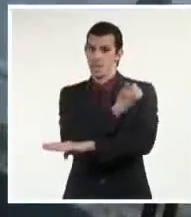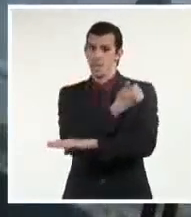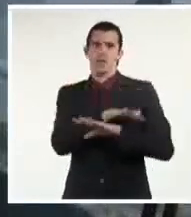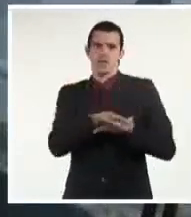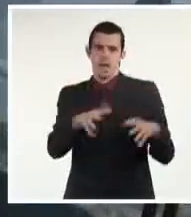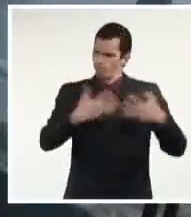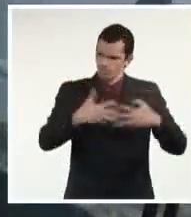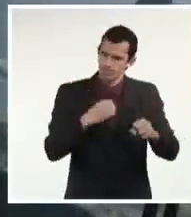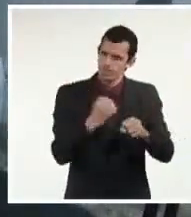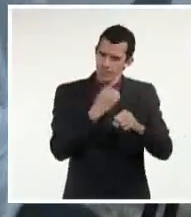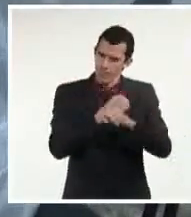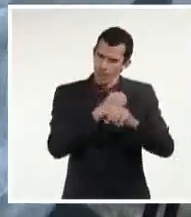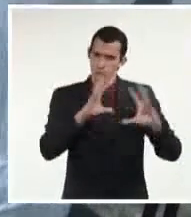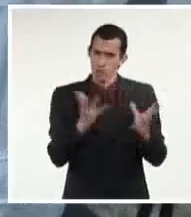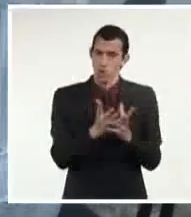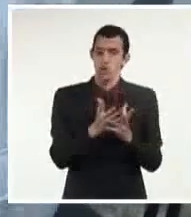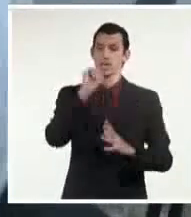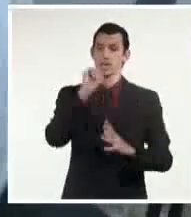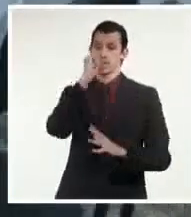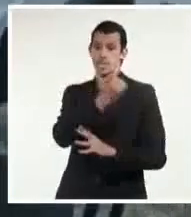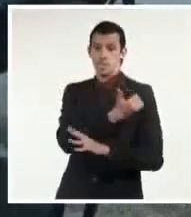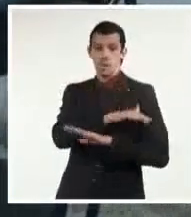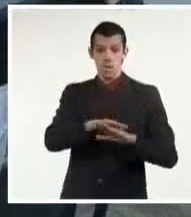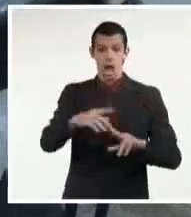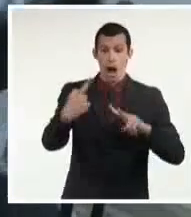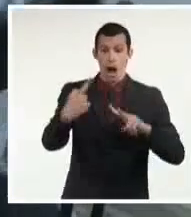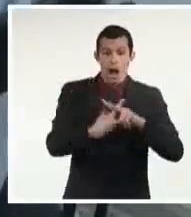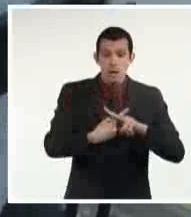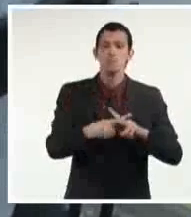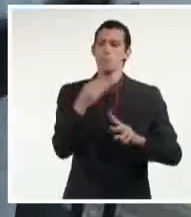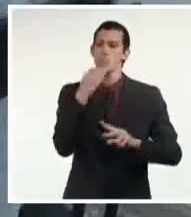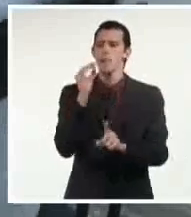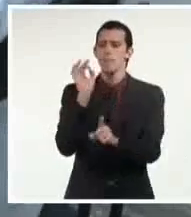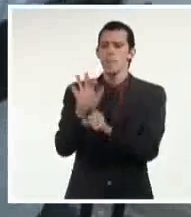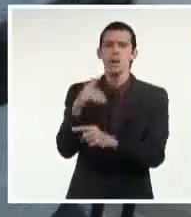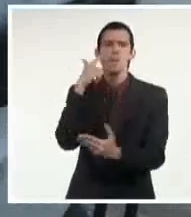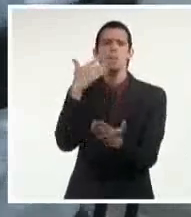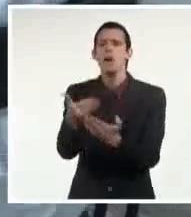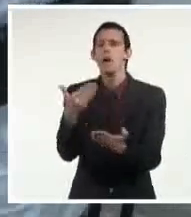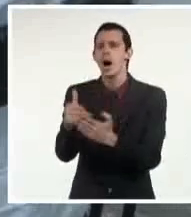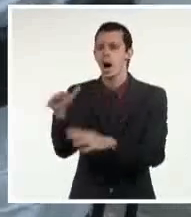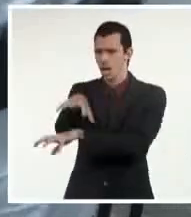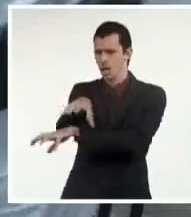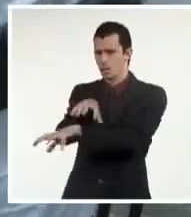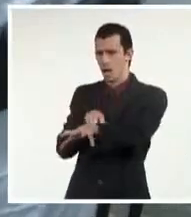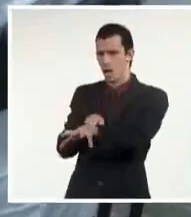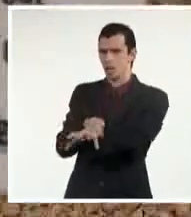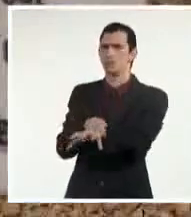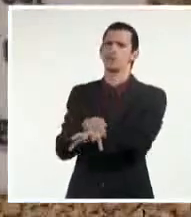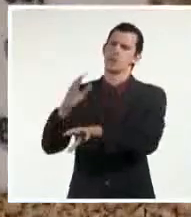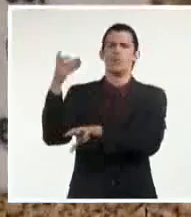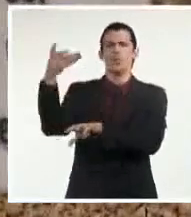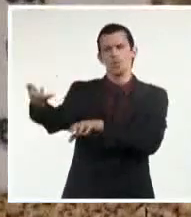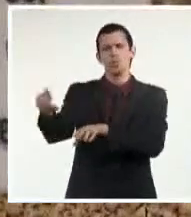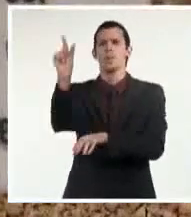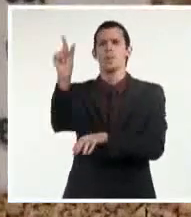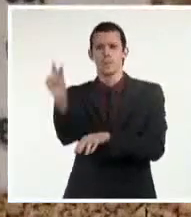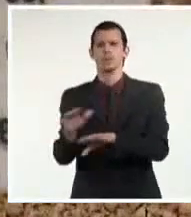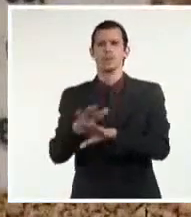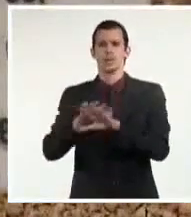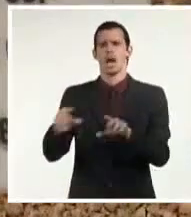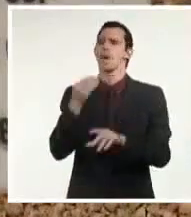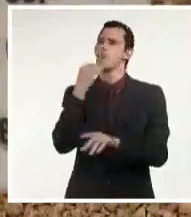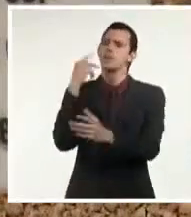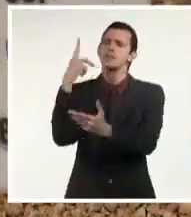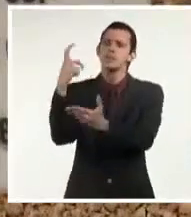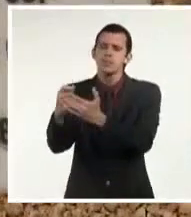sueños de los hombres y mujeres del primer centro multidisciplinario fundado por Fidel, que dedicó sus espacios a las investigaciones